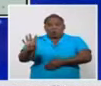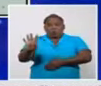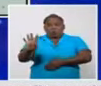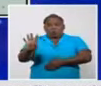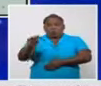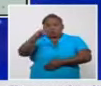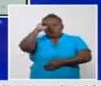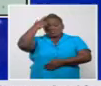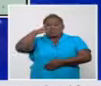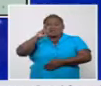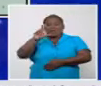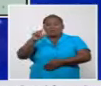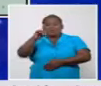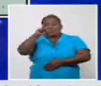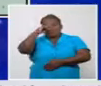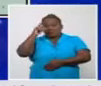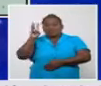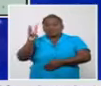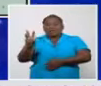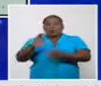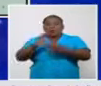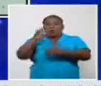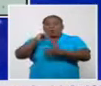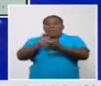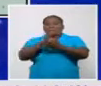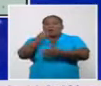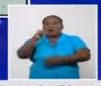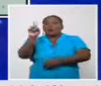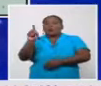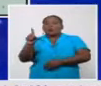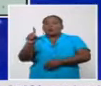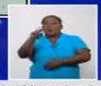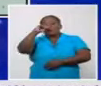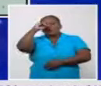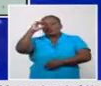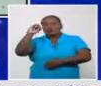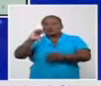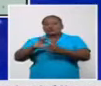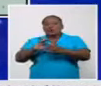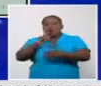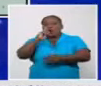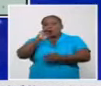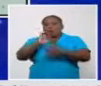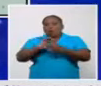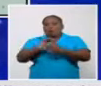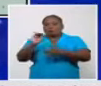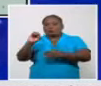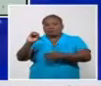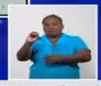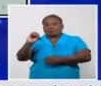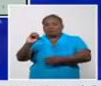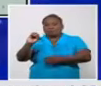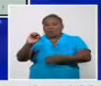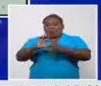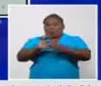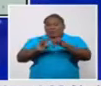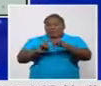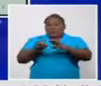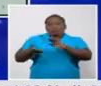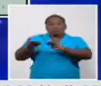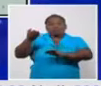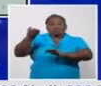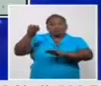1 de Zongo la Maya en la provincia de Guantánamo cifra muy elevada de casos todavía